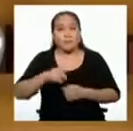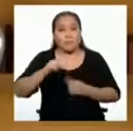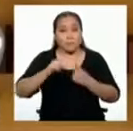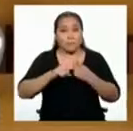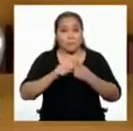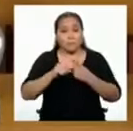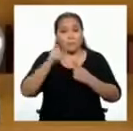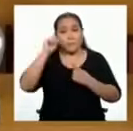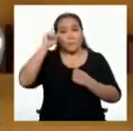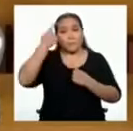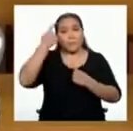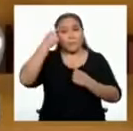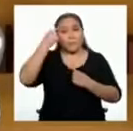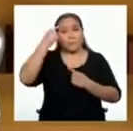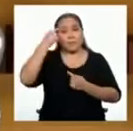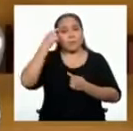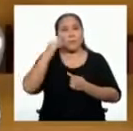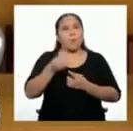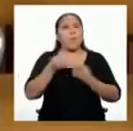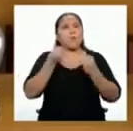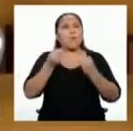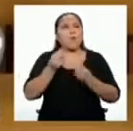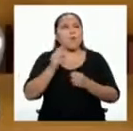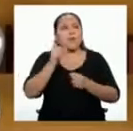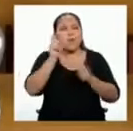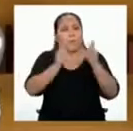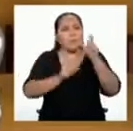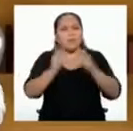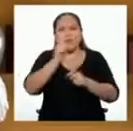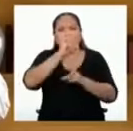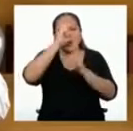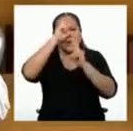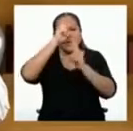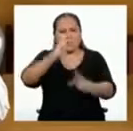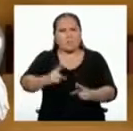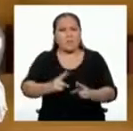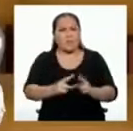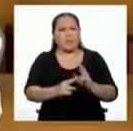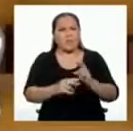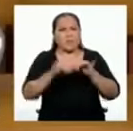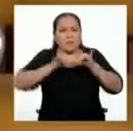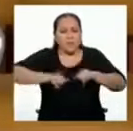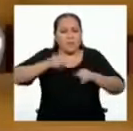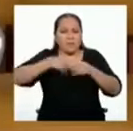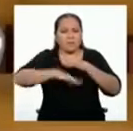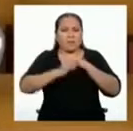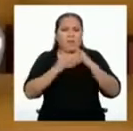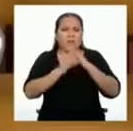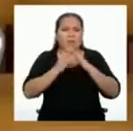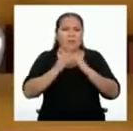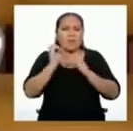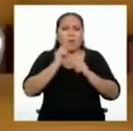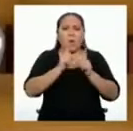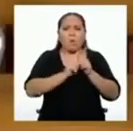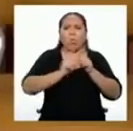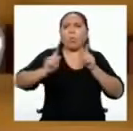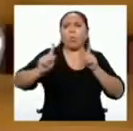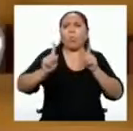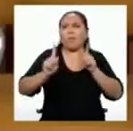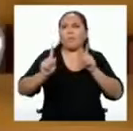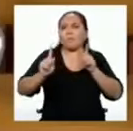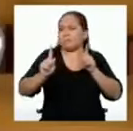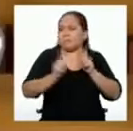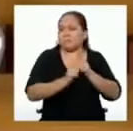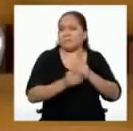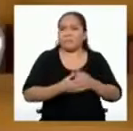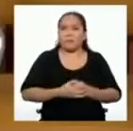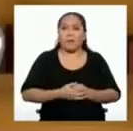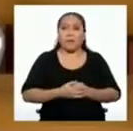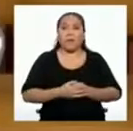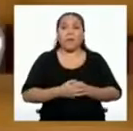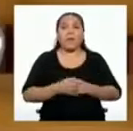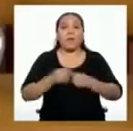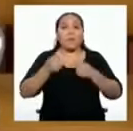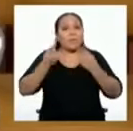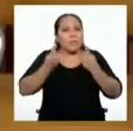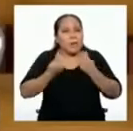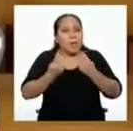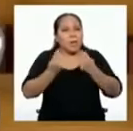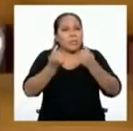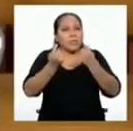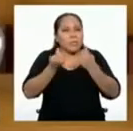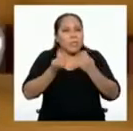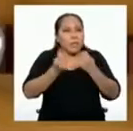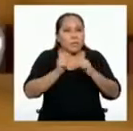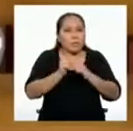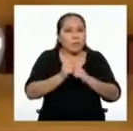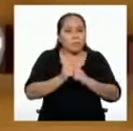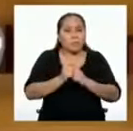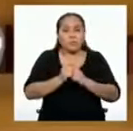personas incumplen las medidas de aislamiento y distanciamiento social. Pero tratemos de analizar a todos los sectores y no